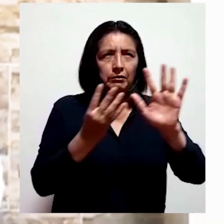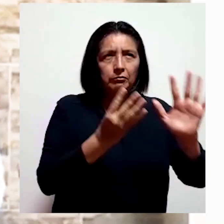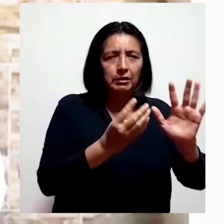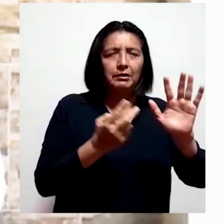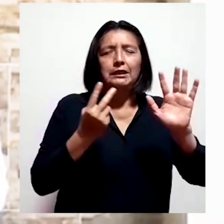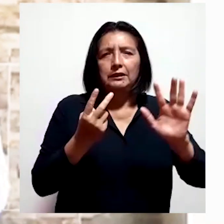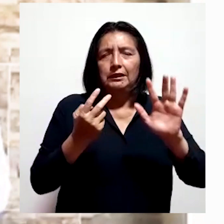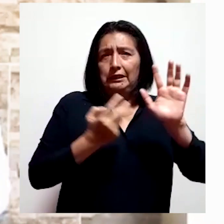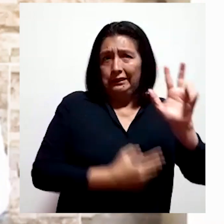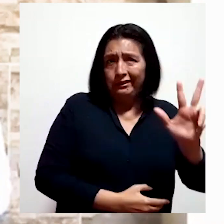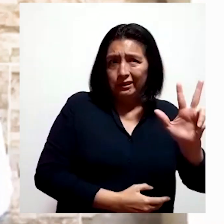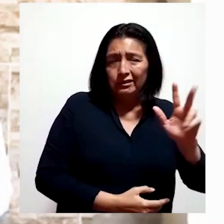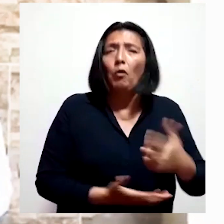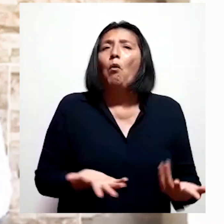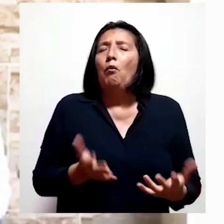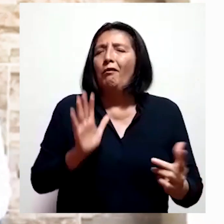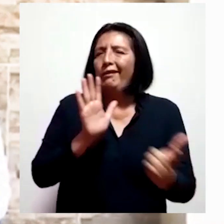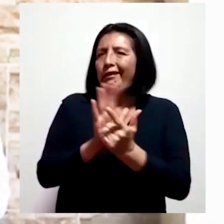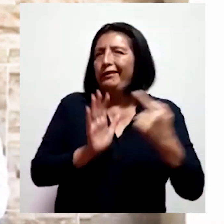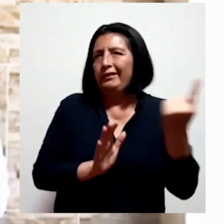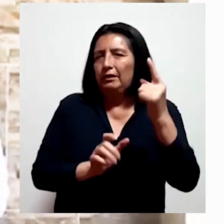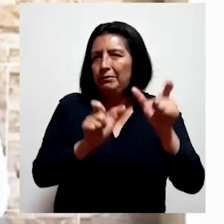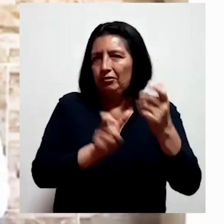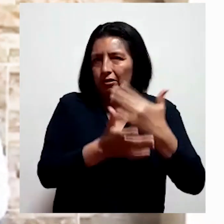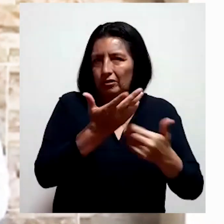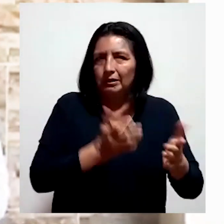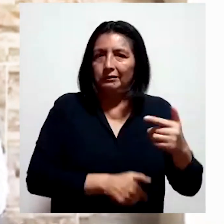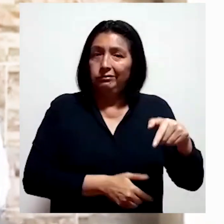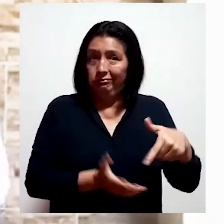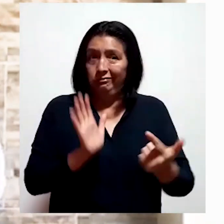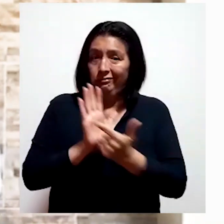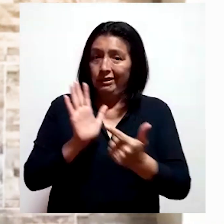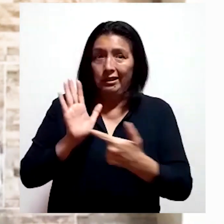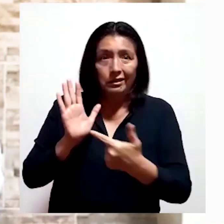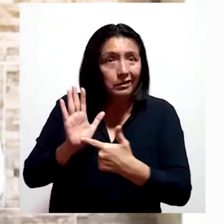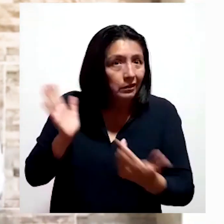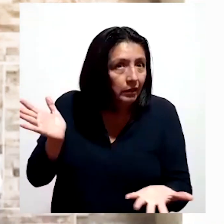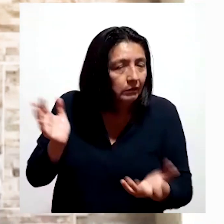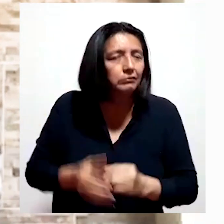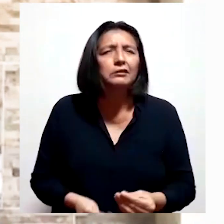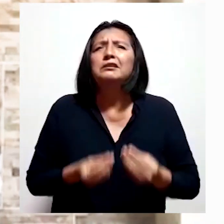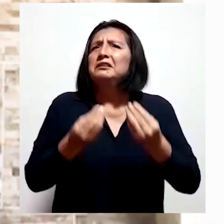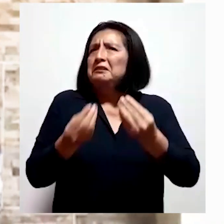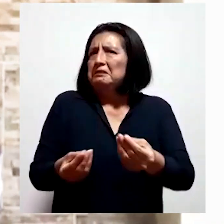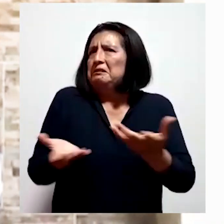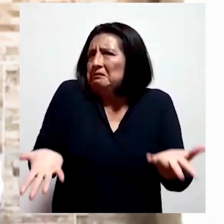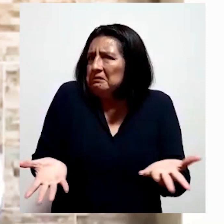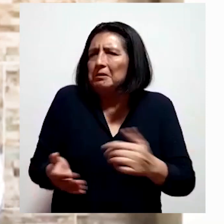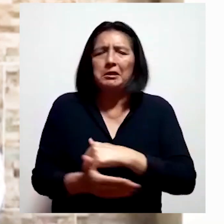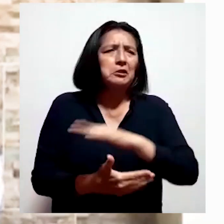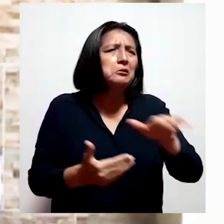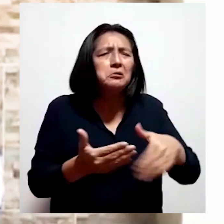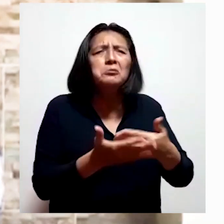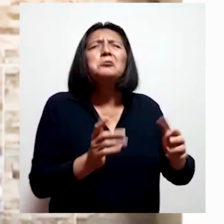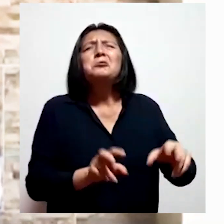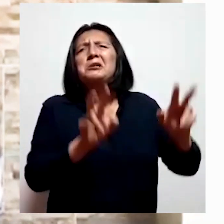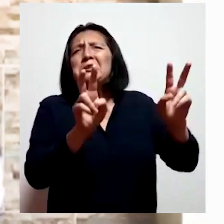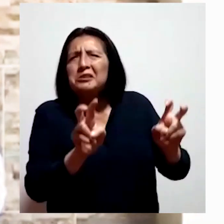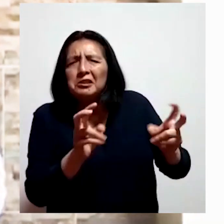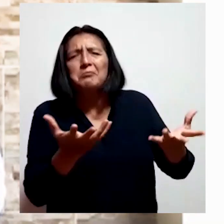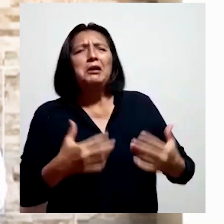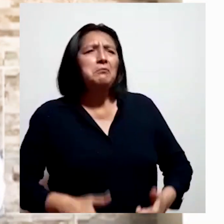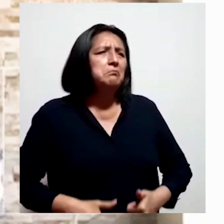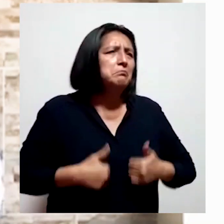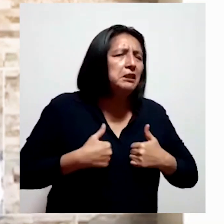29973 o también llamada Ley General de la Persona con Discapacidad. Esta ley tiene la finalidad de establecer en marco legal para todo